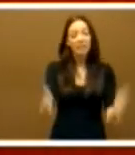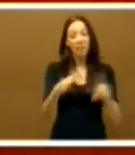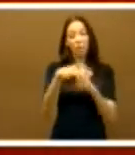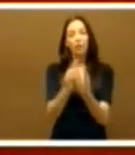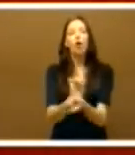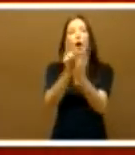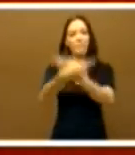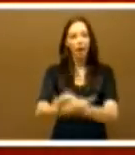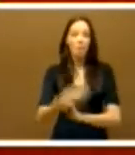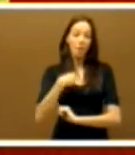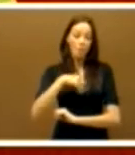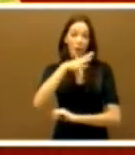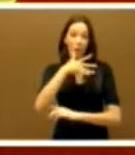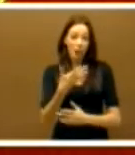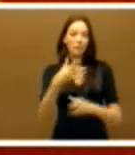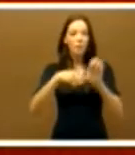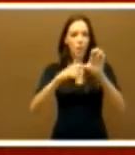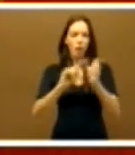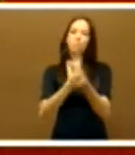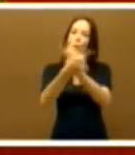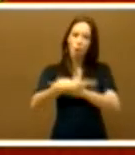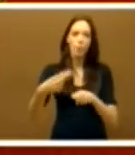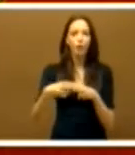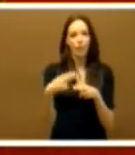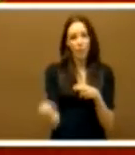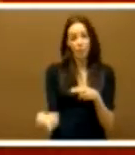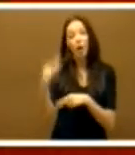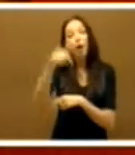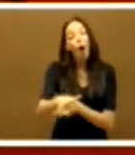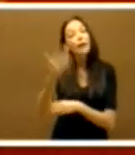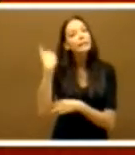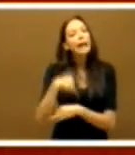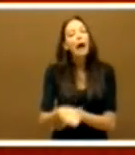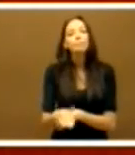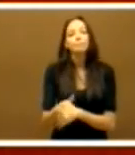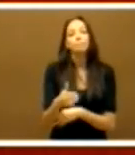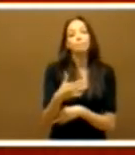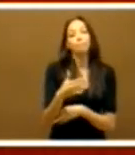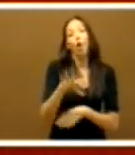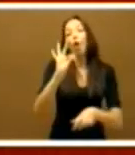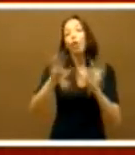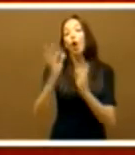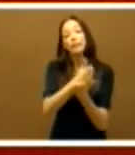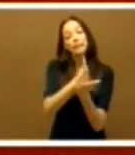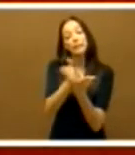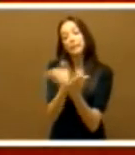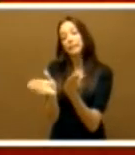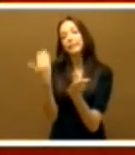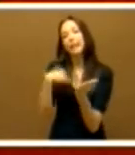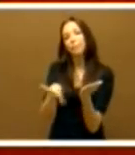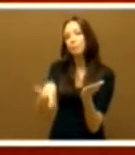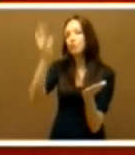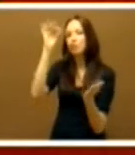ocurrido esta vez en Extremadura. Hoy se consuma una de esas posibilidades de las varias que hay en una consulta electoral.